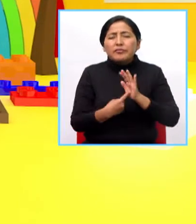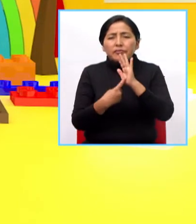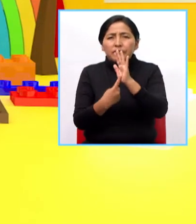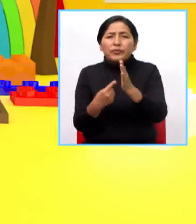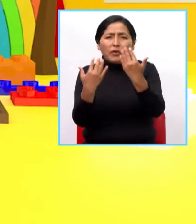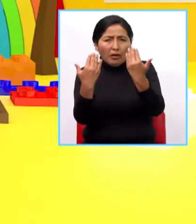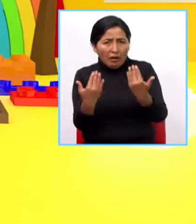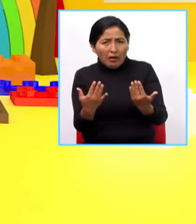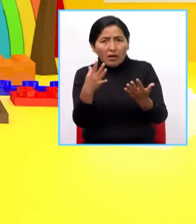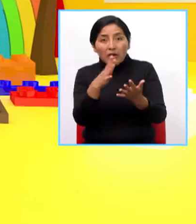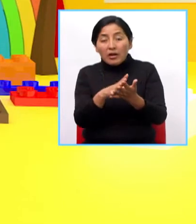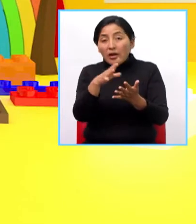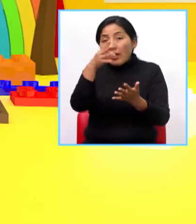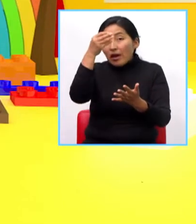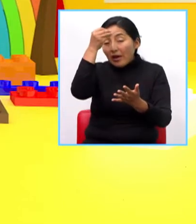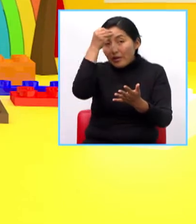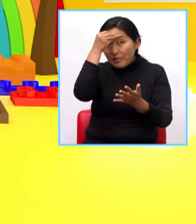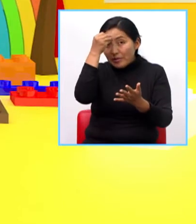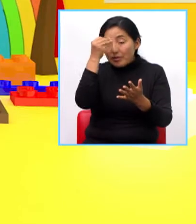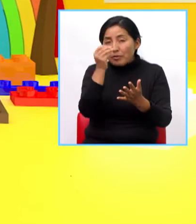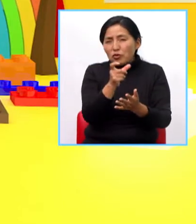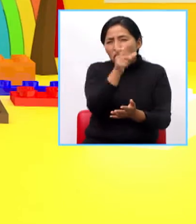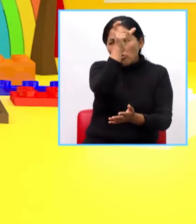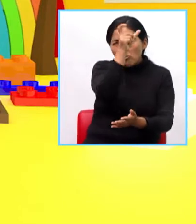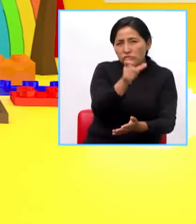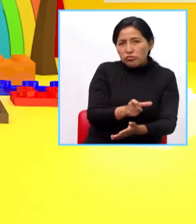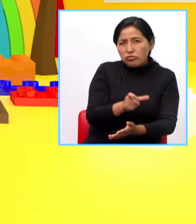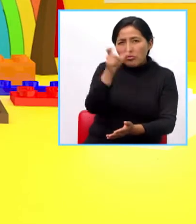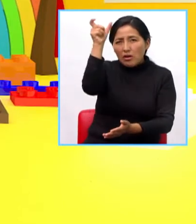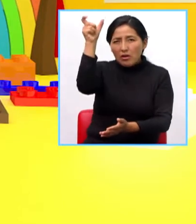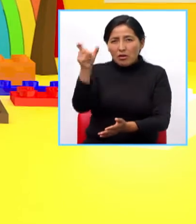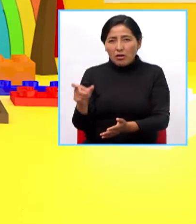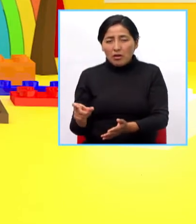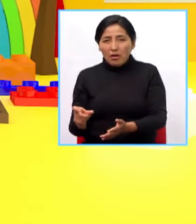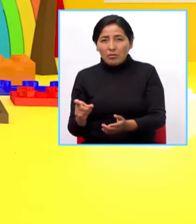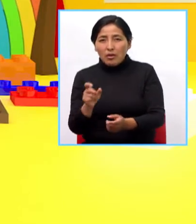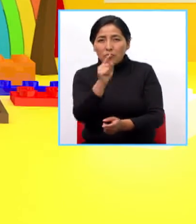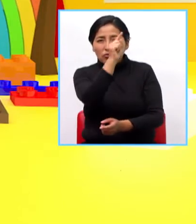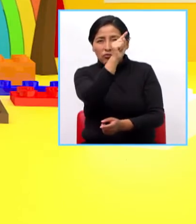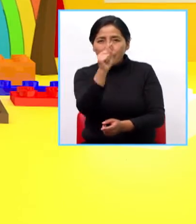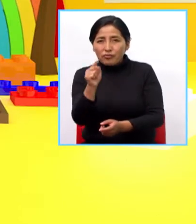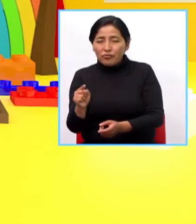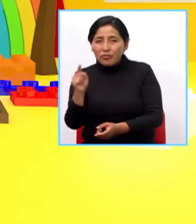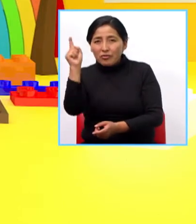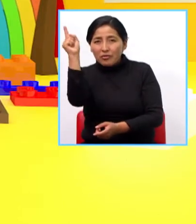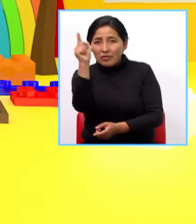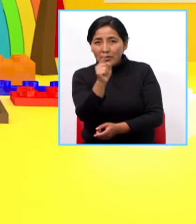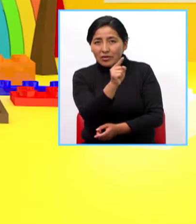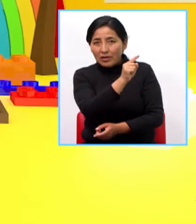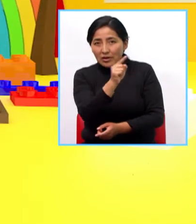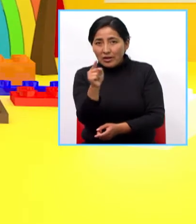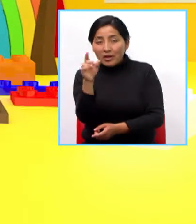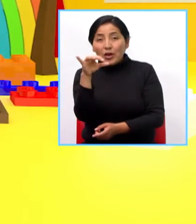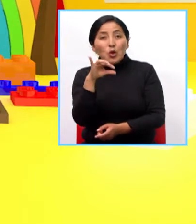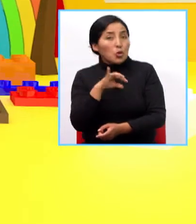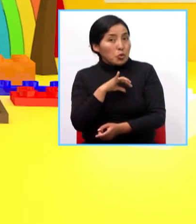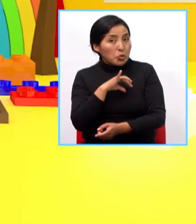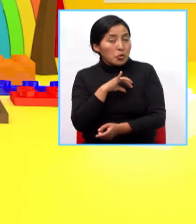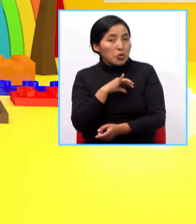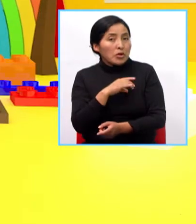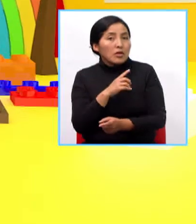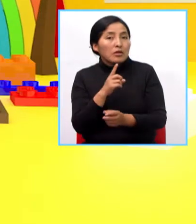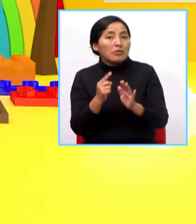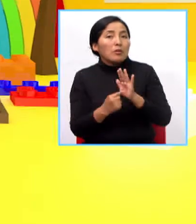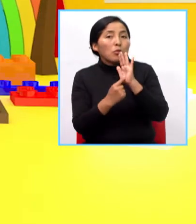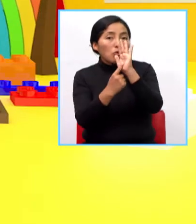relacionar columnas vamos a hacer una práctica de relacionar columna voy a darles algunas palabras